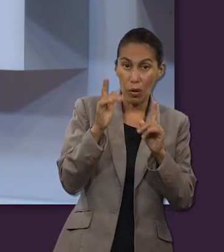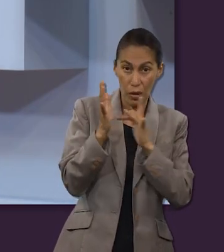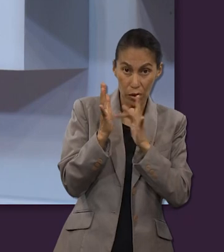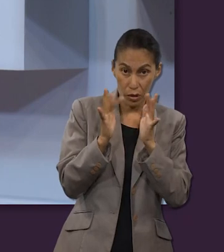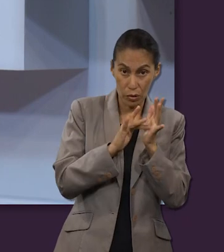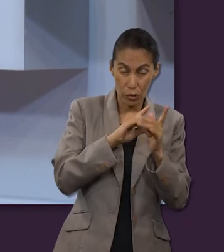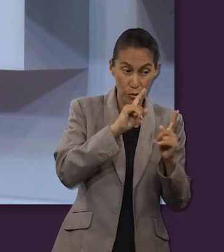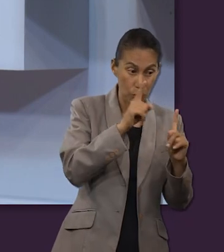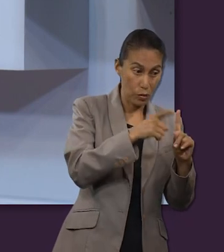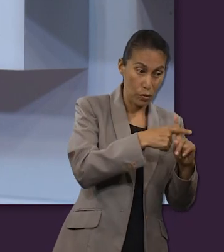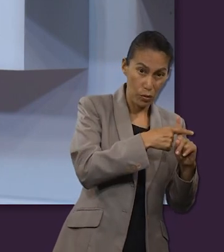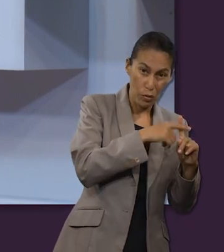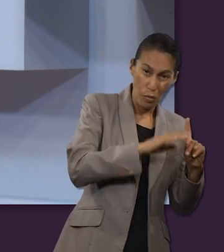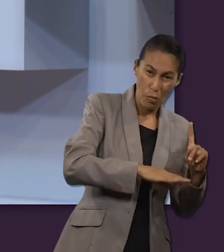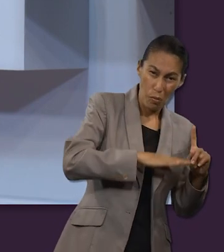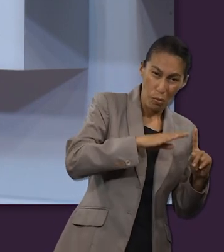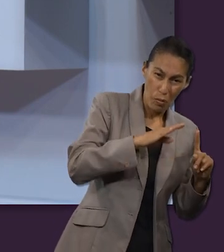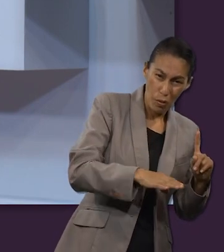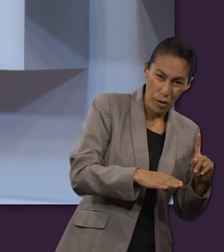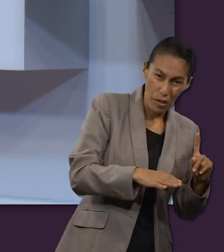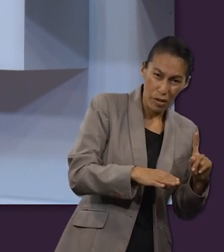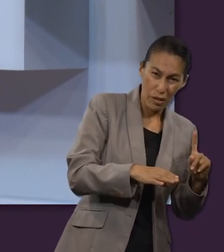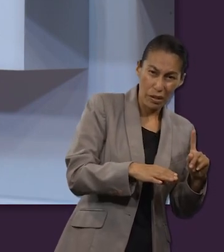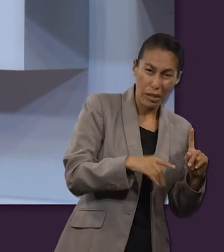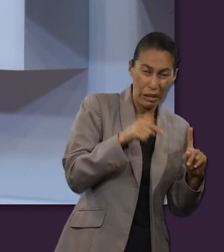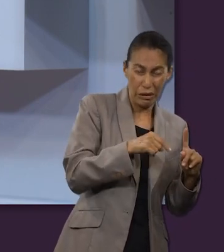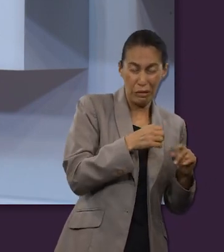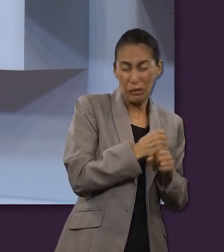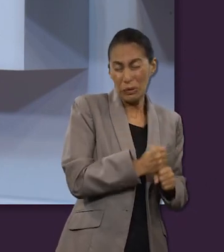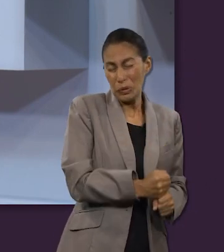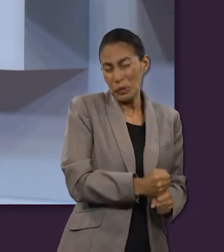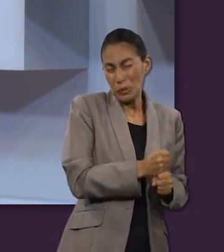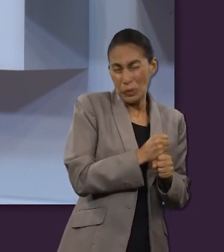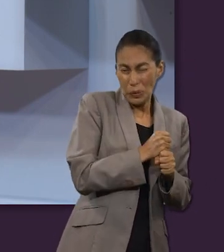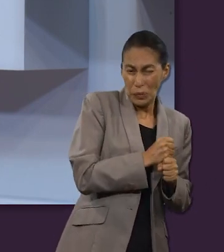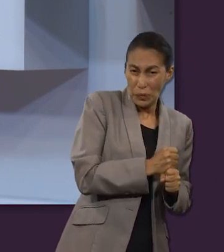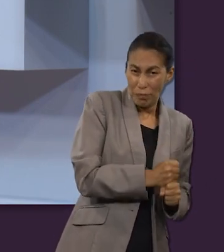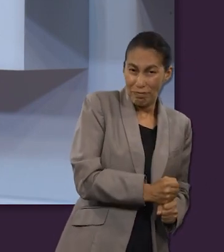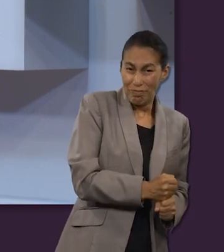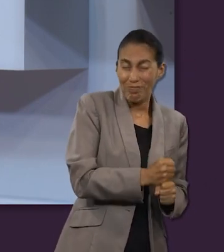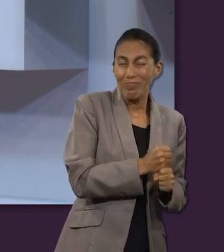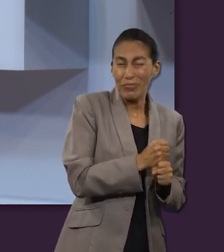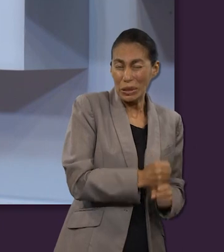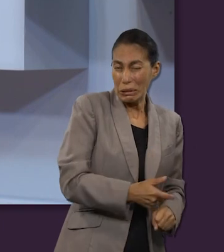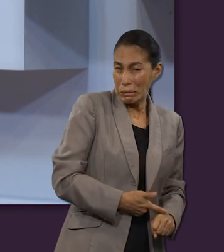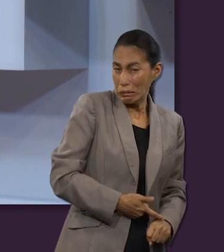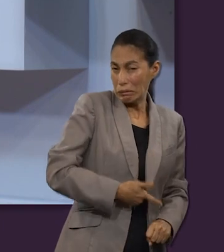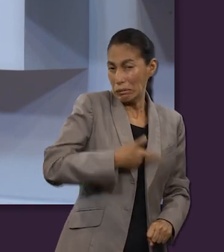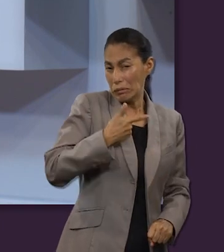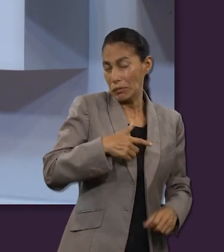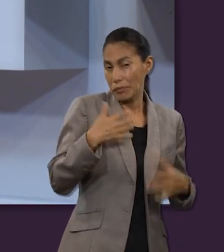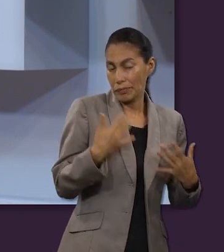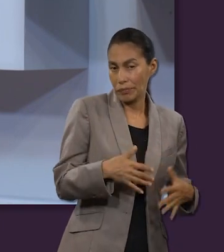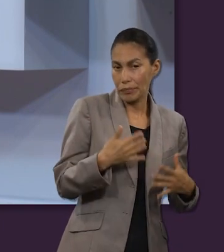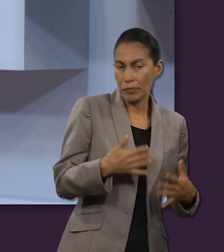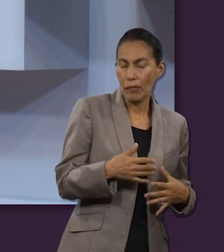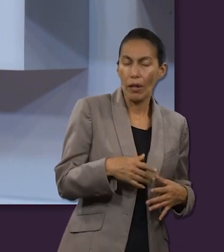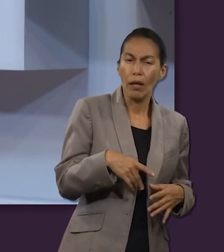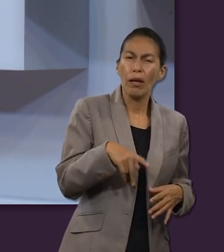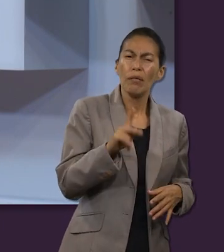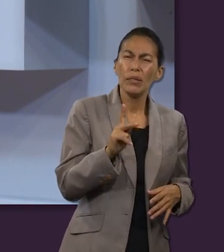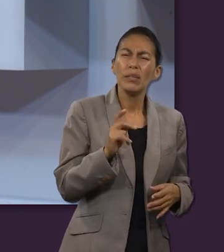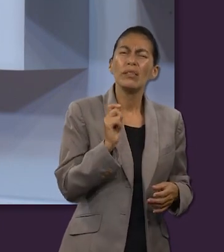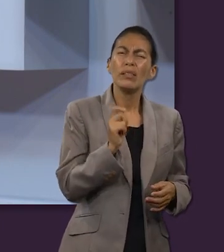representaciones de la muerte de Jesús que se enfocan en su sufrimiento físico, que realmente